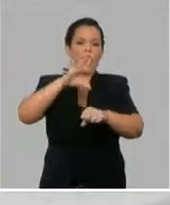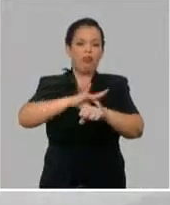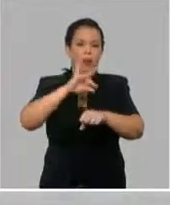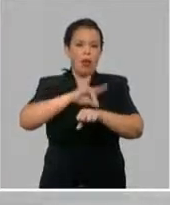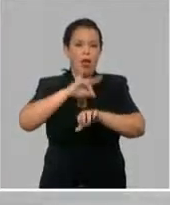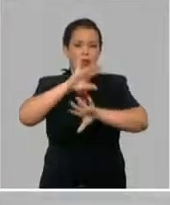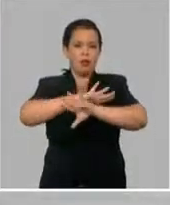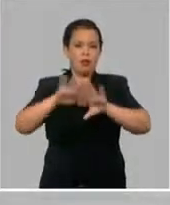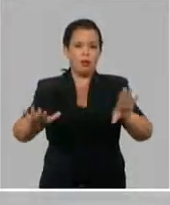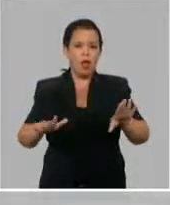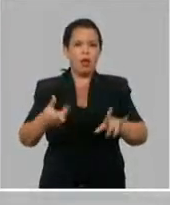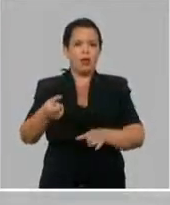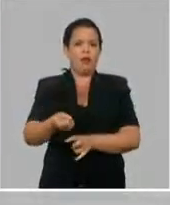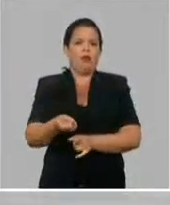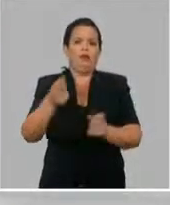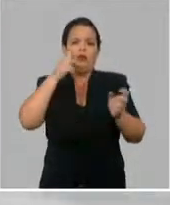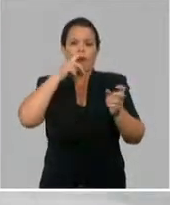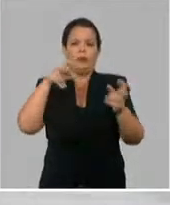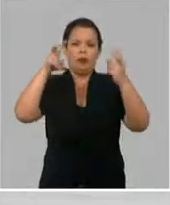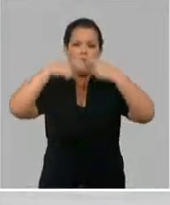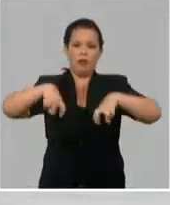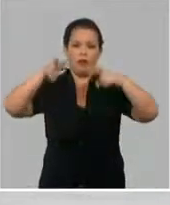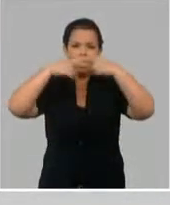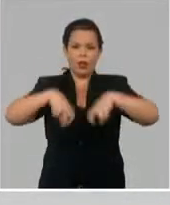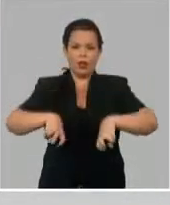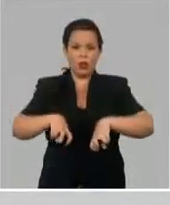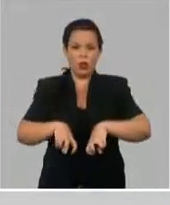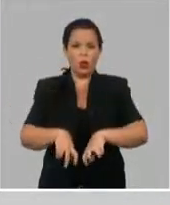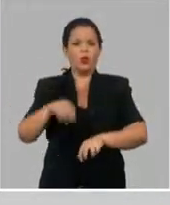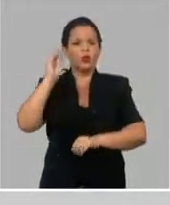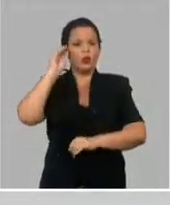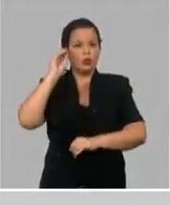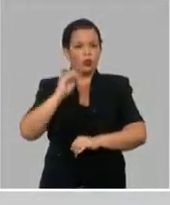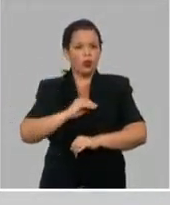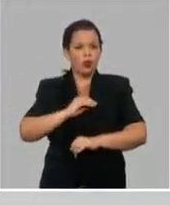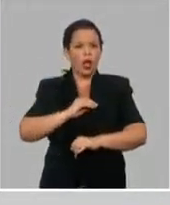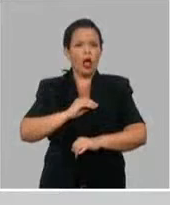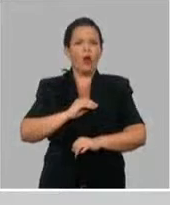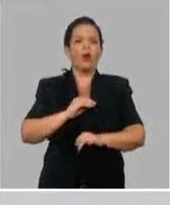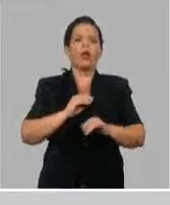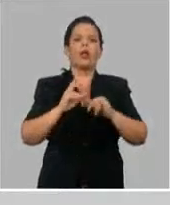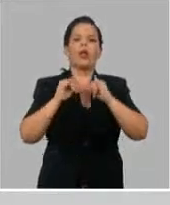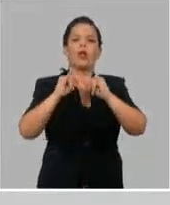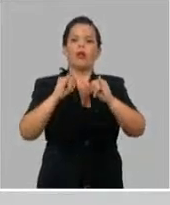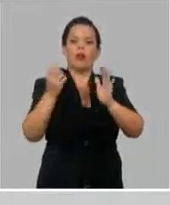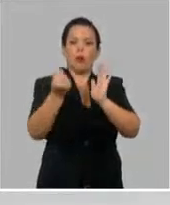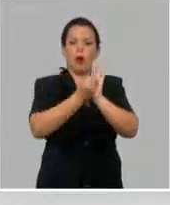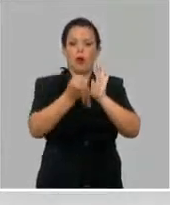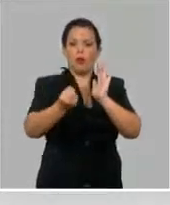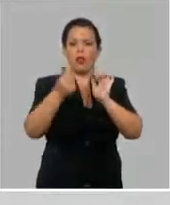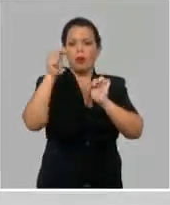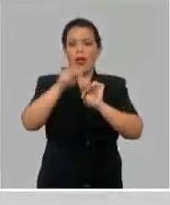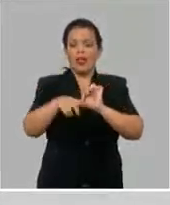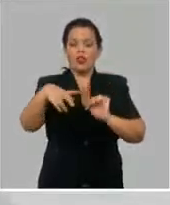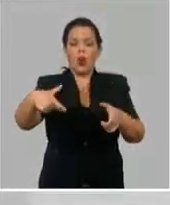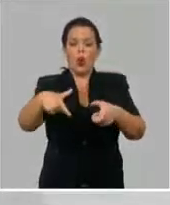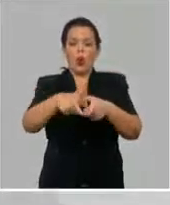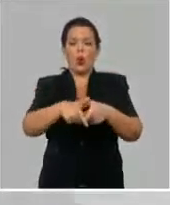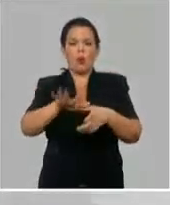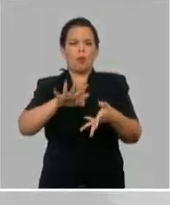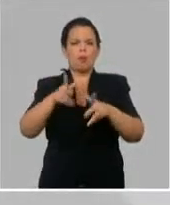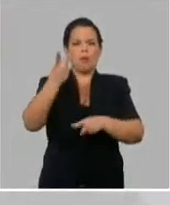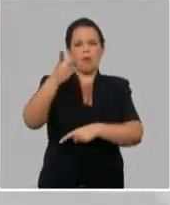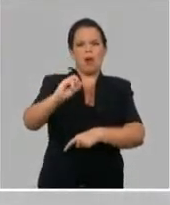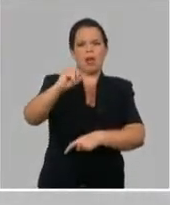definición de casos, solo una parte, una pequeña parte de todas esas personas. Entonces, eso que se propagó por la